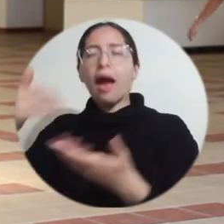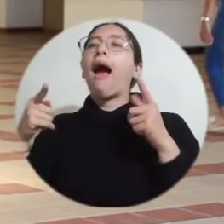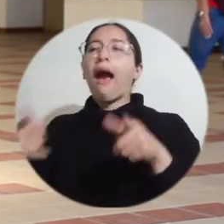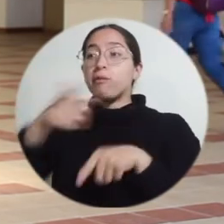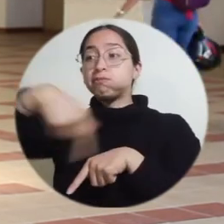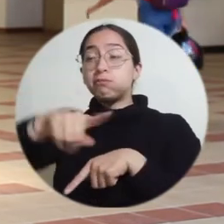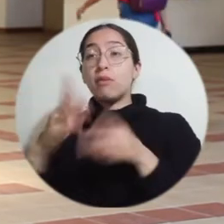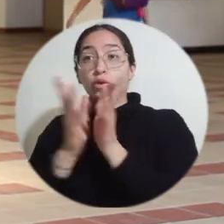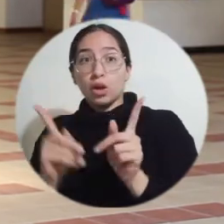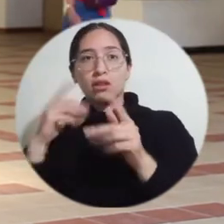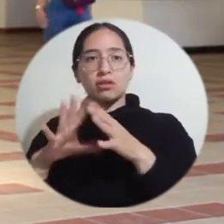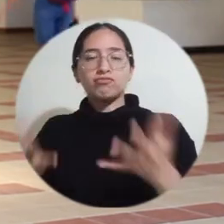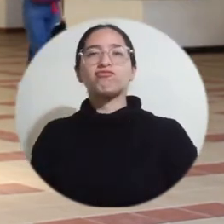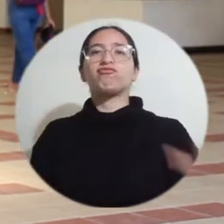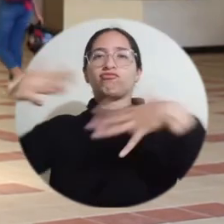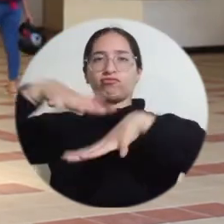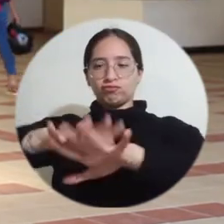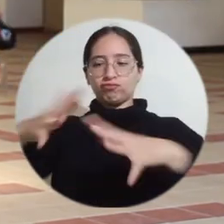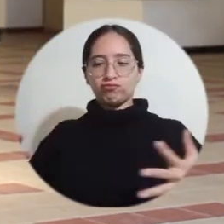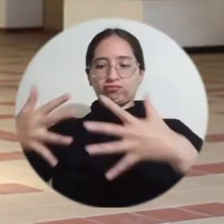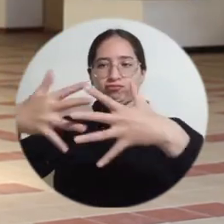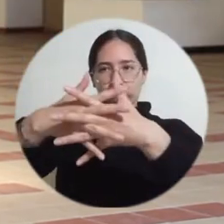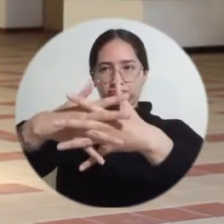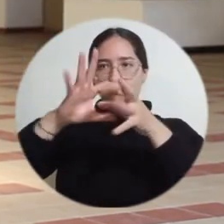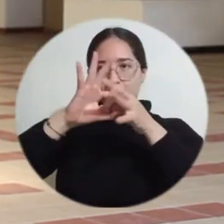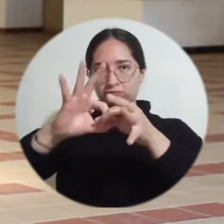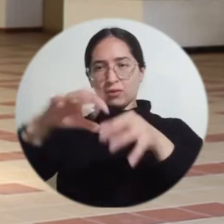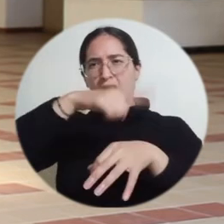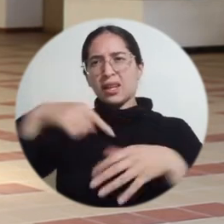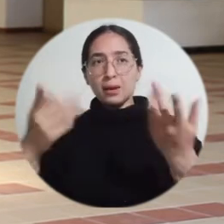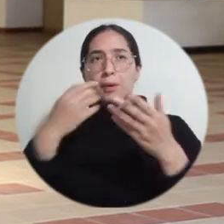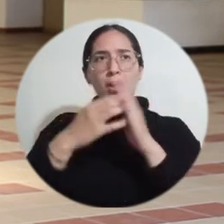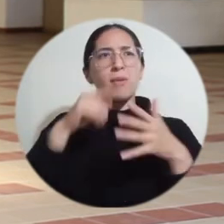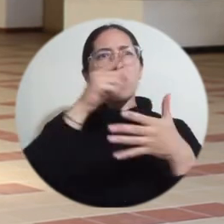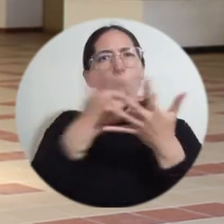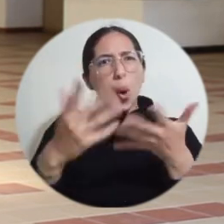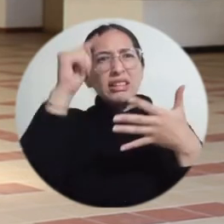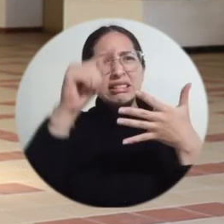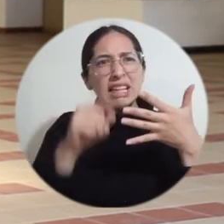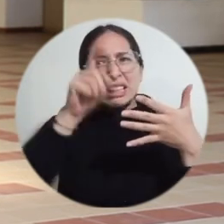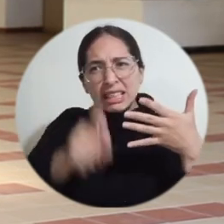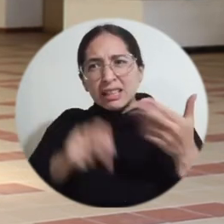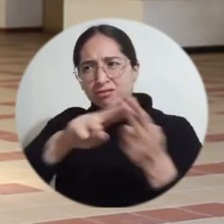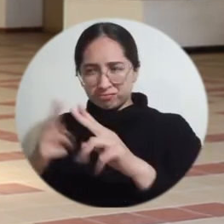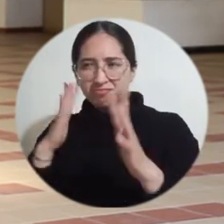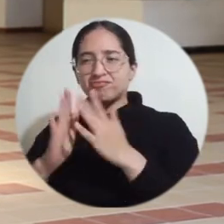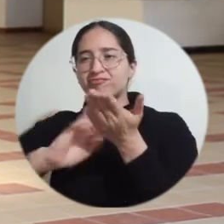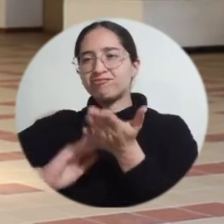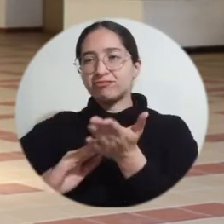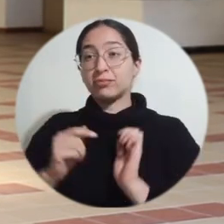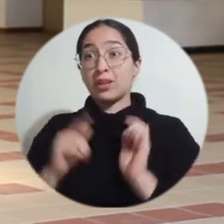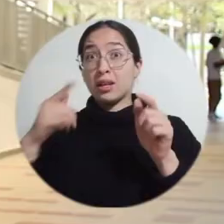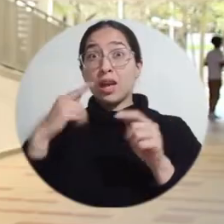eso permite que los estudiantes tengan una integración, una unión y las decisiones que se tomen sean acordes a las necesidades